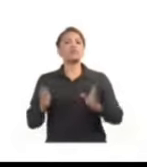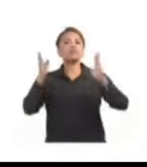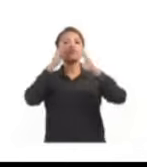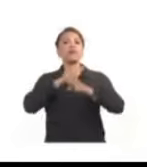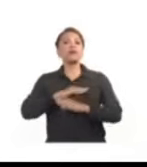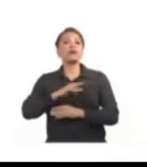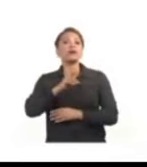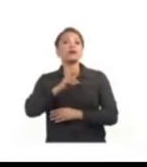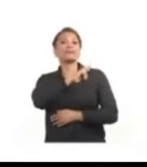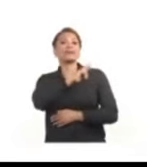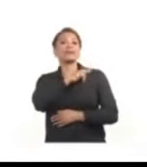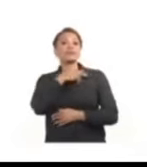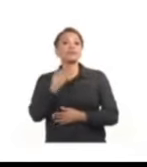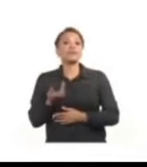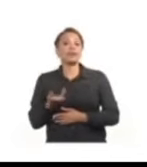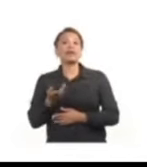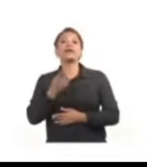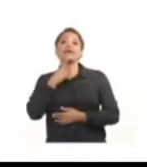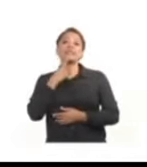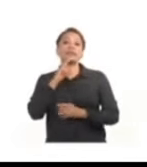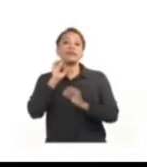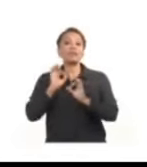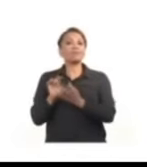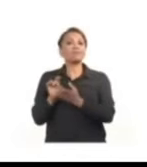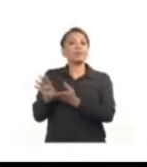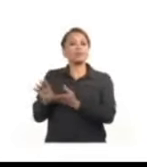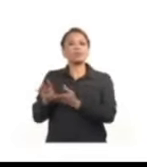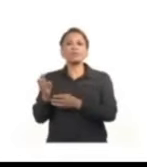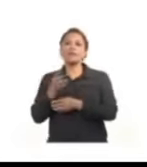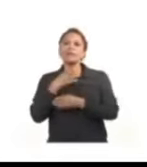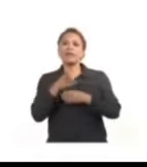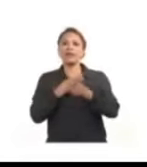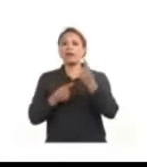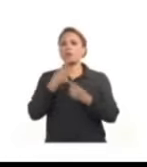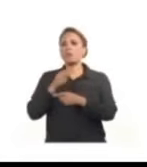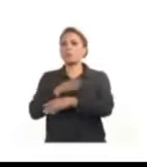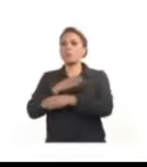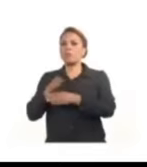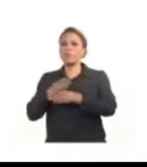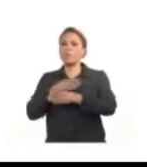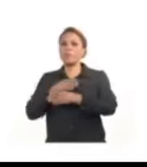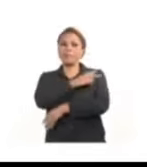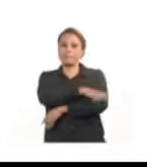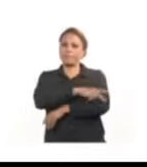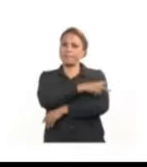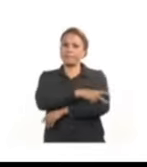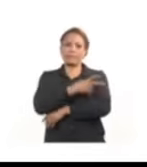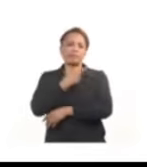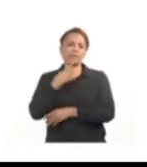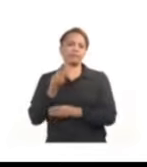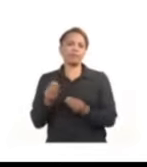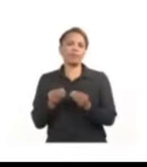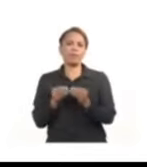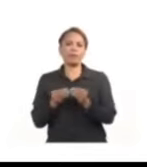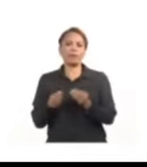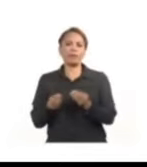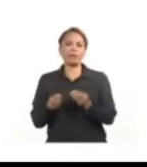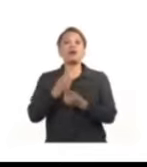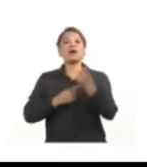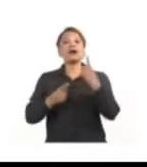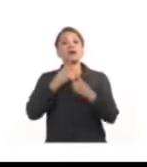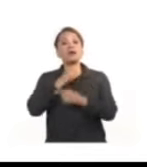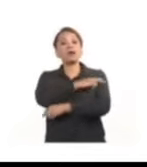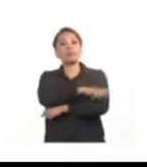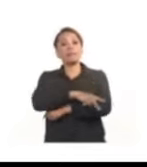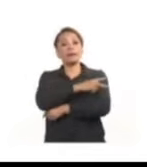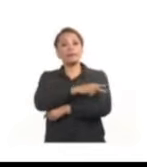justifique la antidemocrática y arbitraria exclusión de país alguno del hemisferio de esa cita continental es algo que las naciones